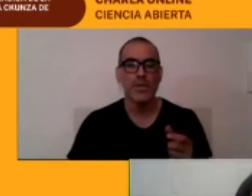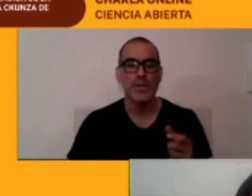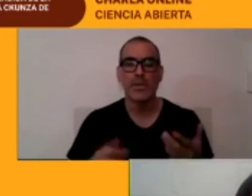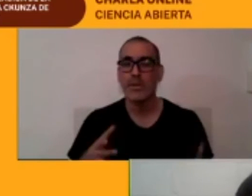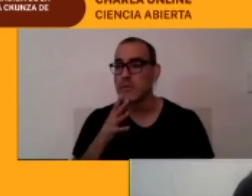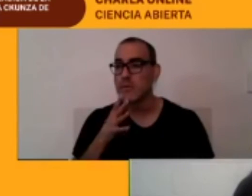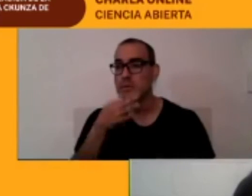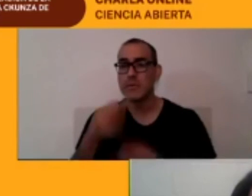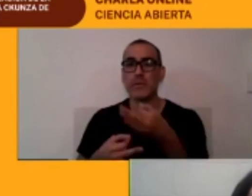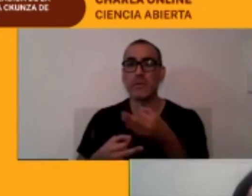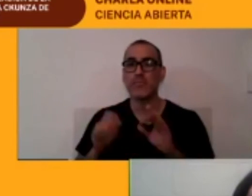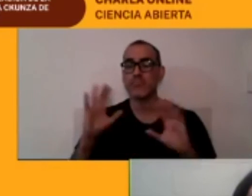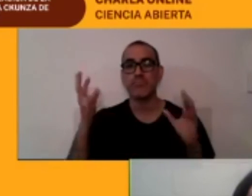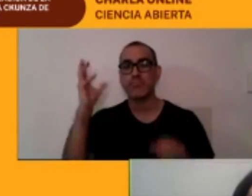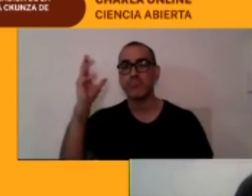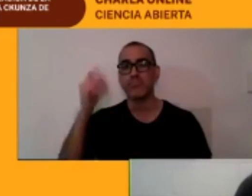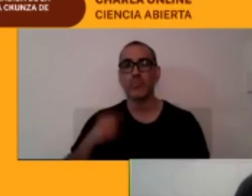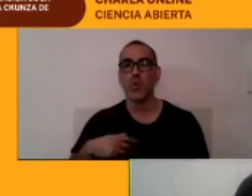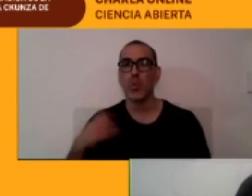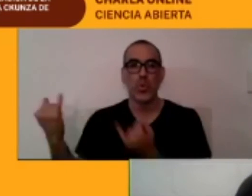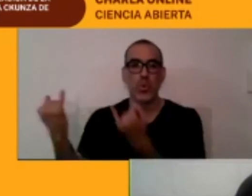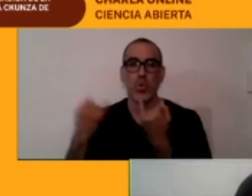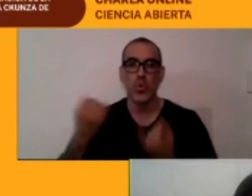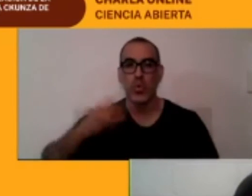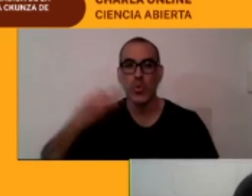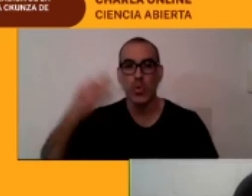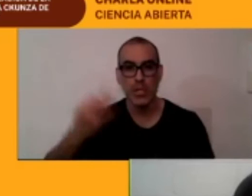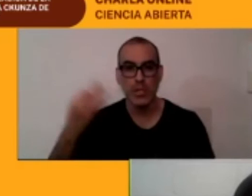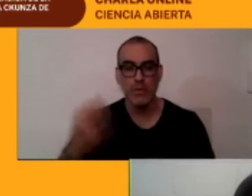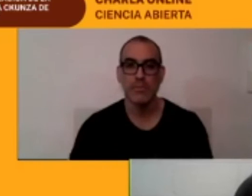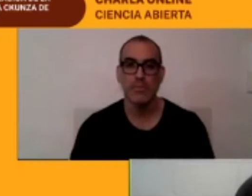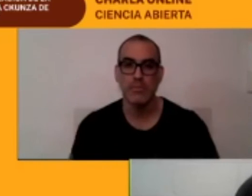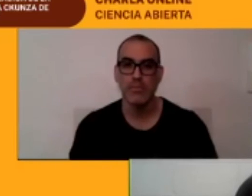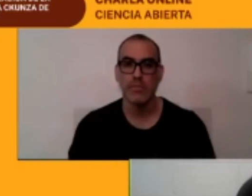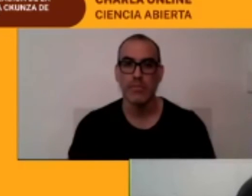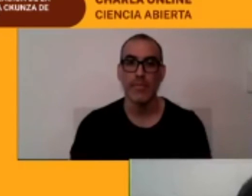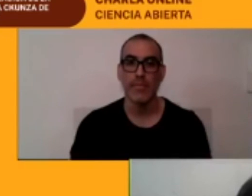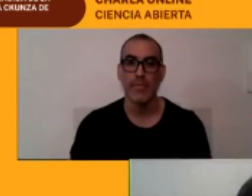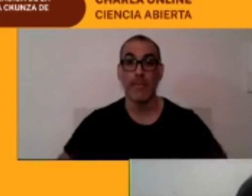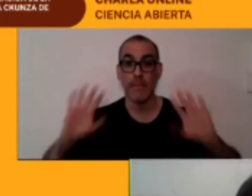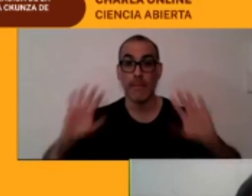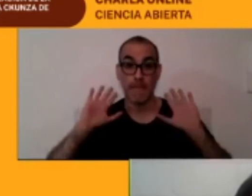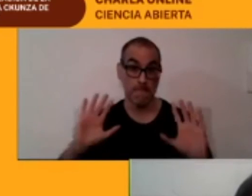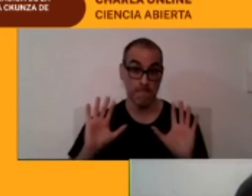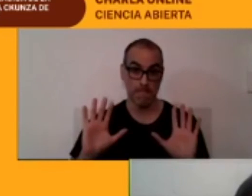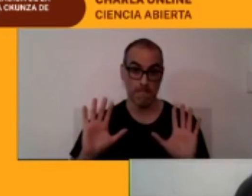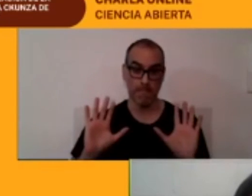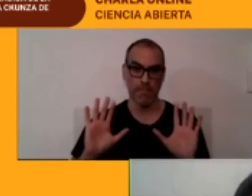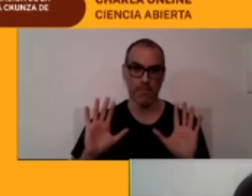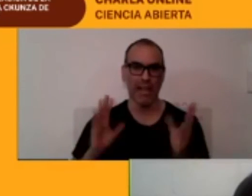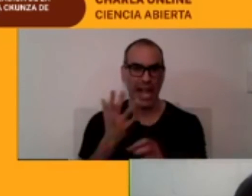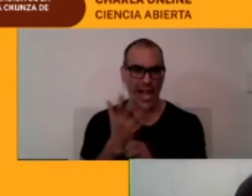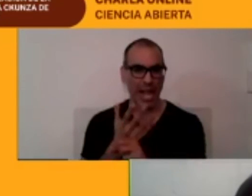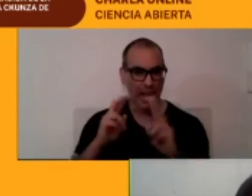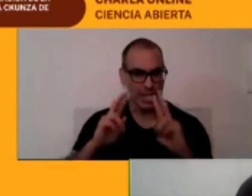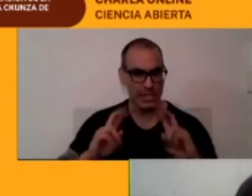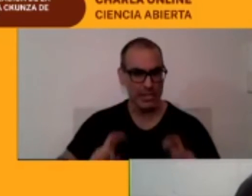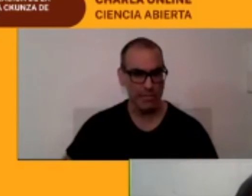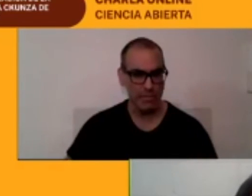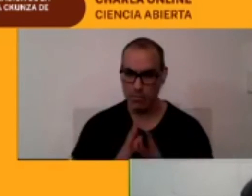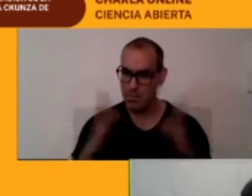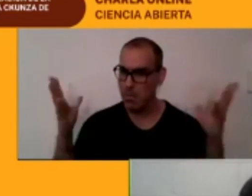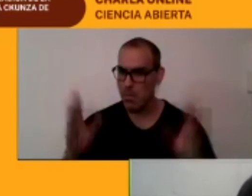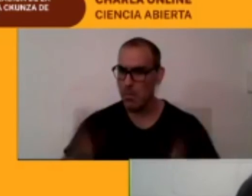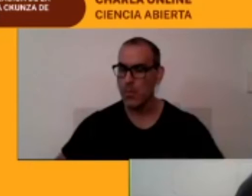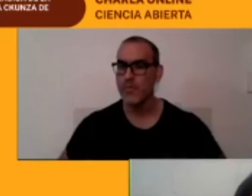no tengo información acerca de eso pero hay investigación muchísima en la